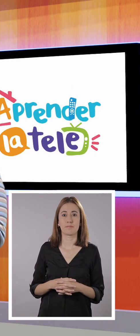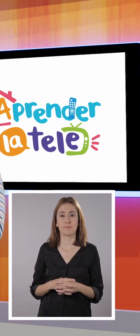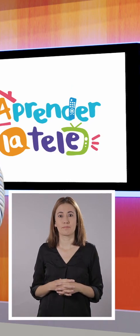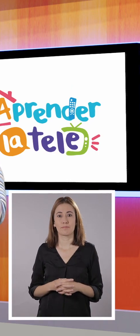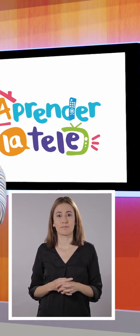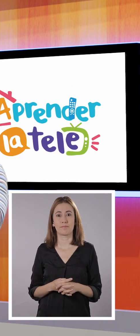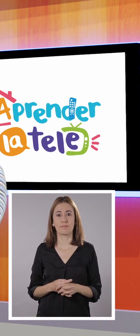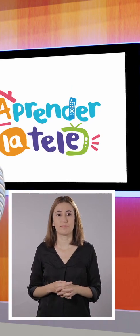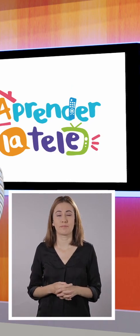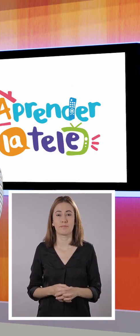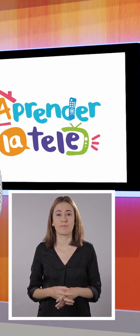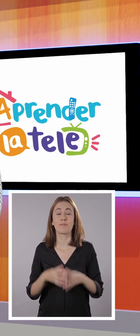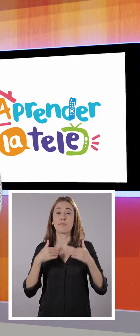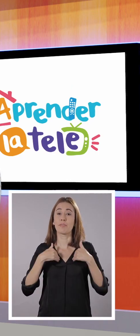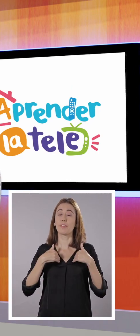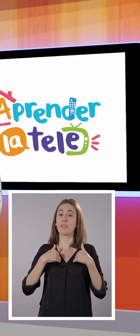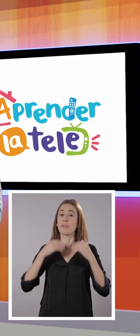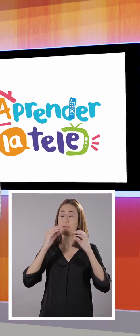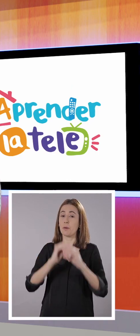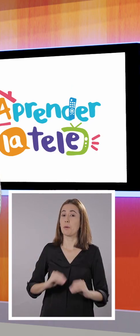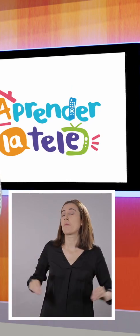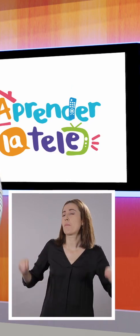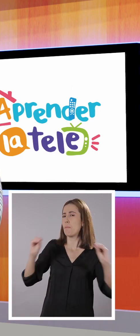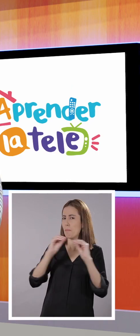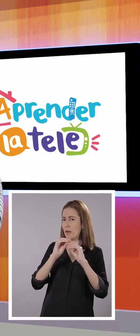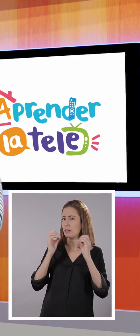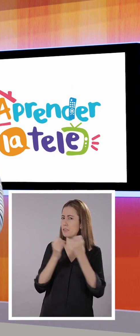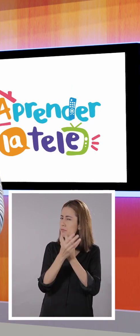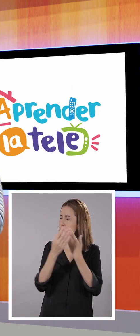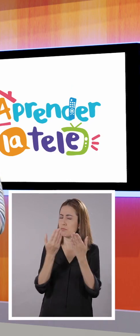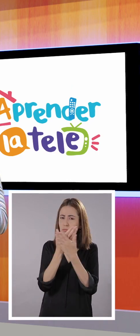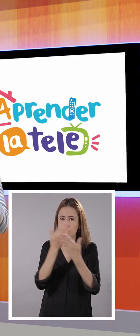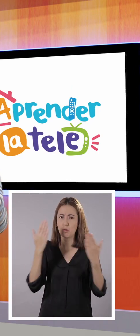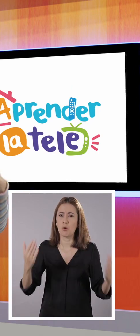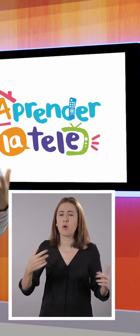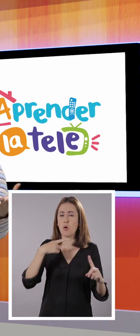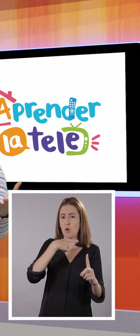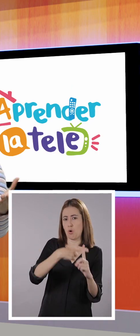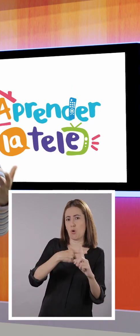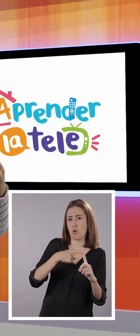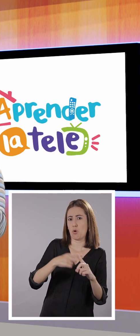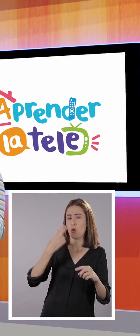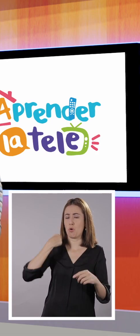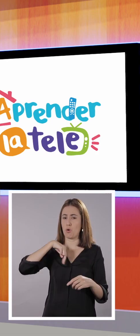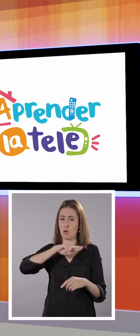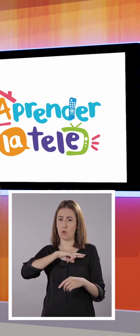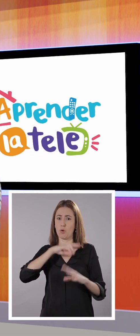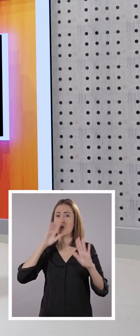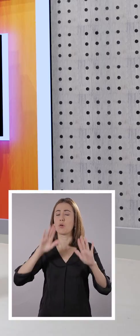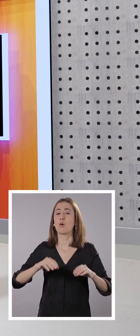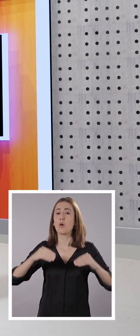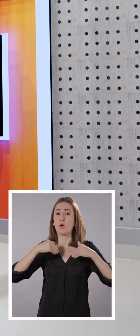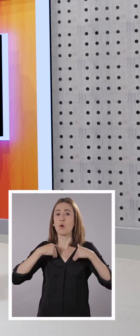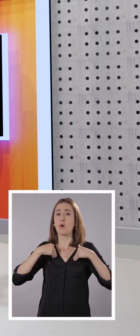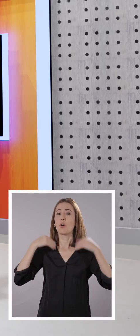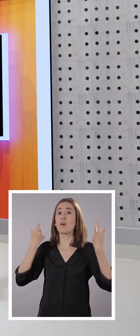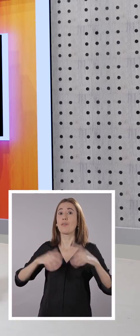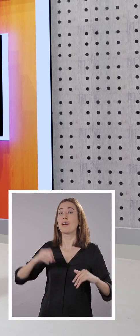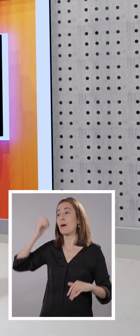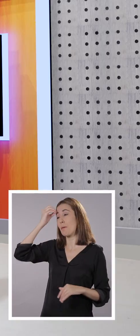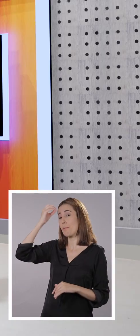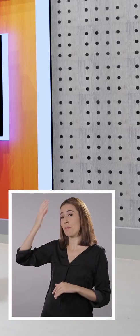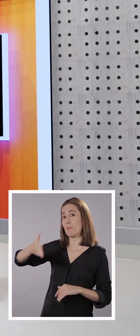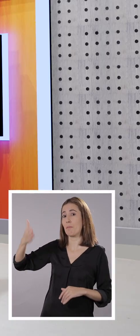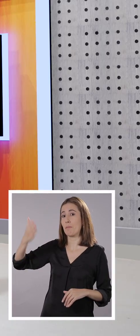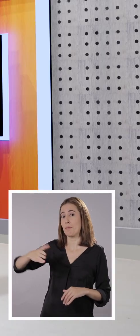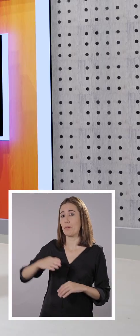¿Saben quién nos puede reforzar sobre cosas positivas para los otros y para nosotros? ¡El Profe